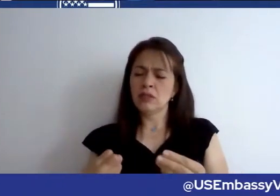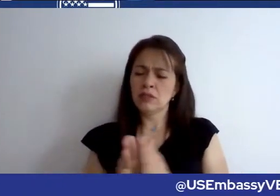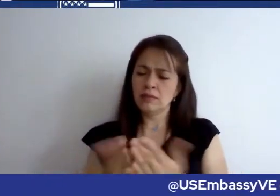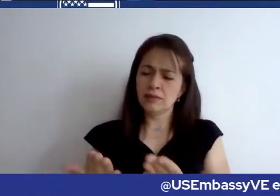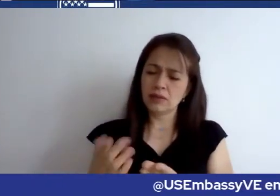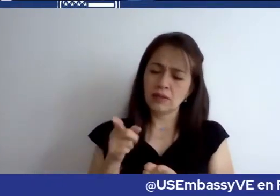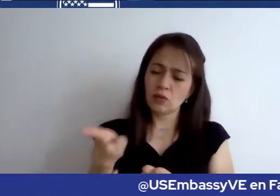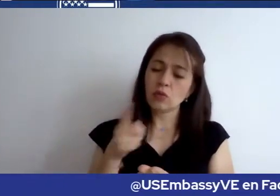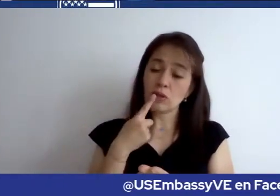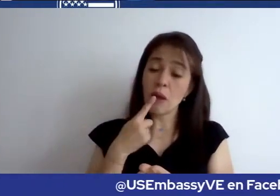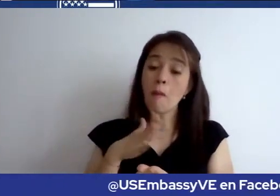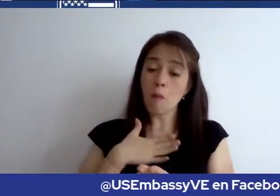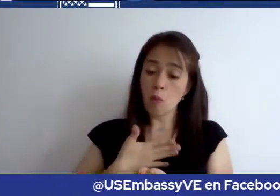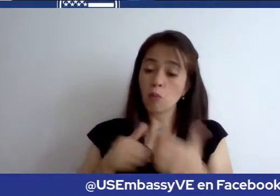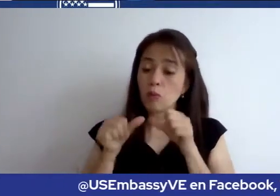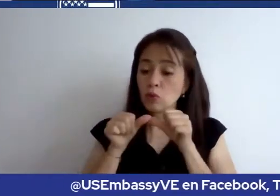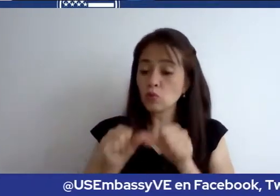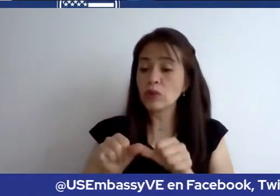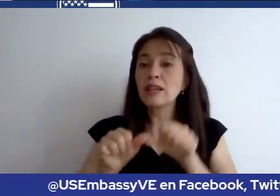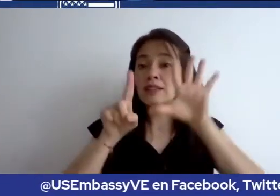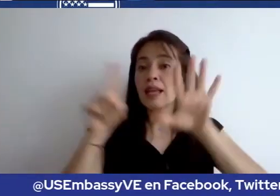Estados Unidos por seis meses.